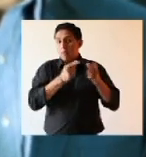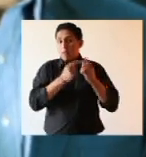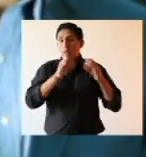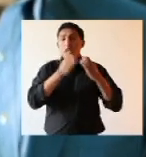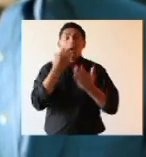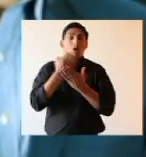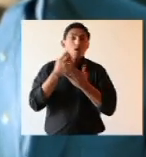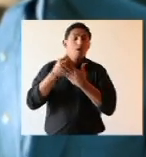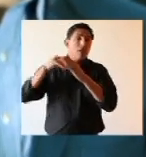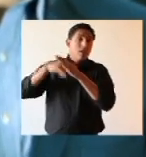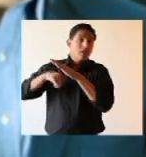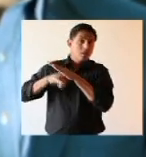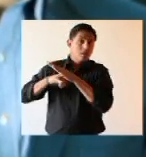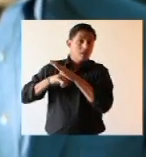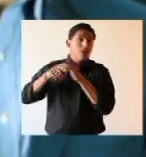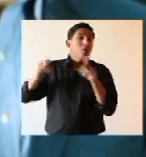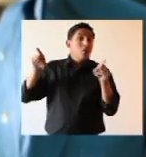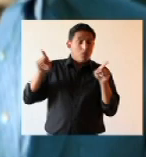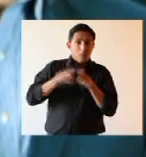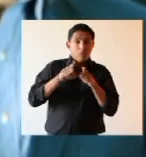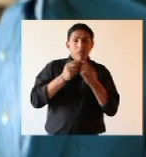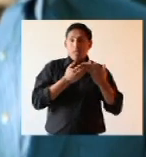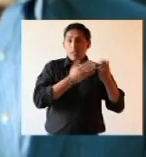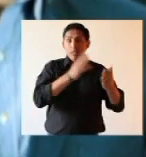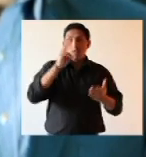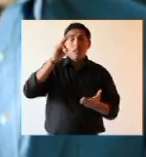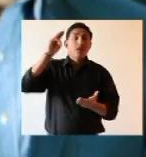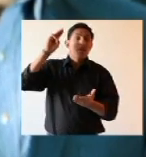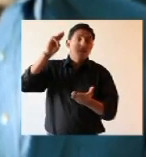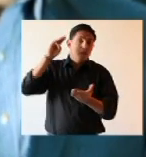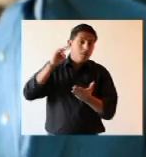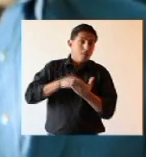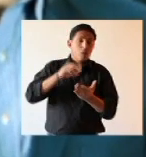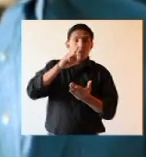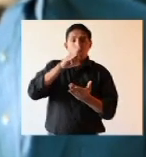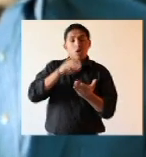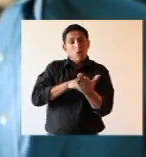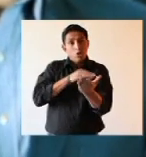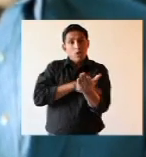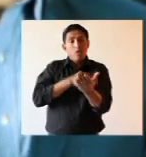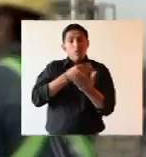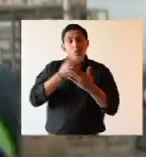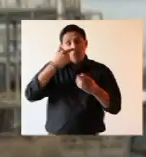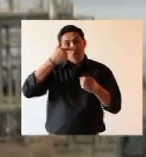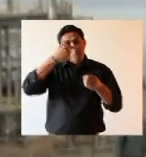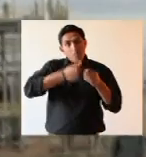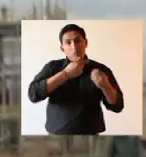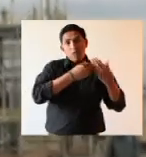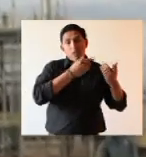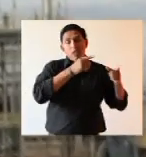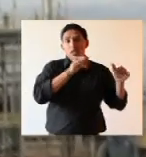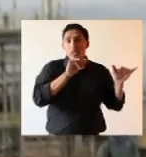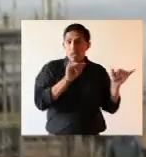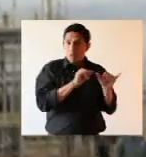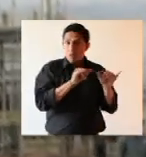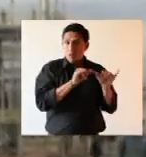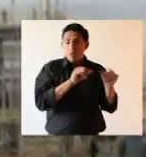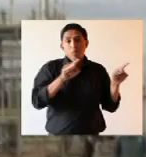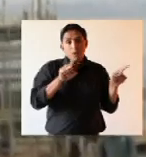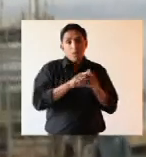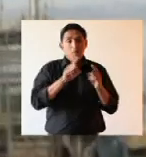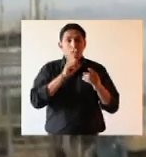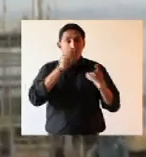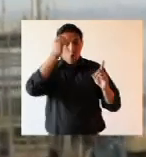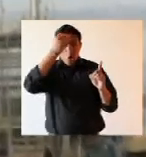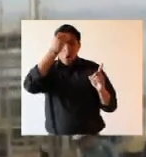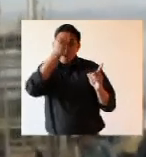interno. Hemos logrado entregar 60.1 millones de metros cúbicos por día de gas natural. Hemos cumplido